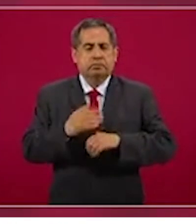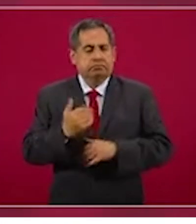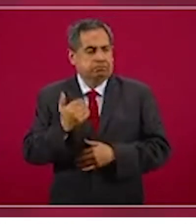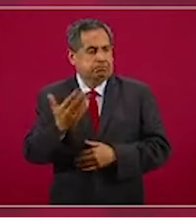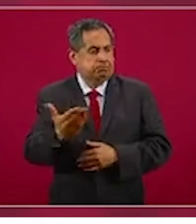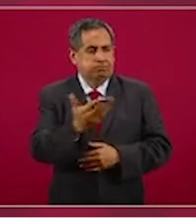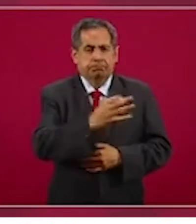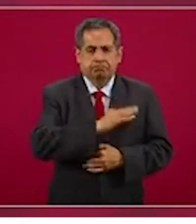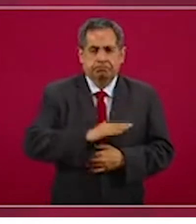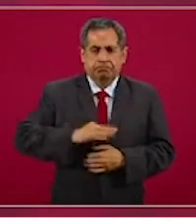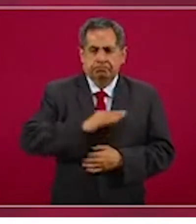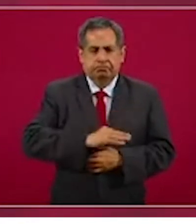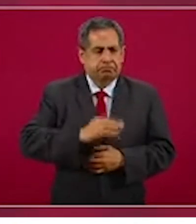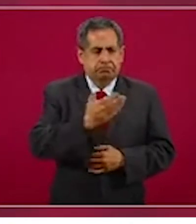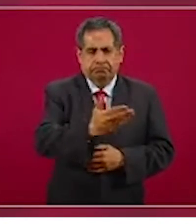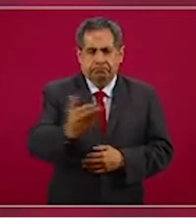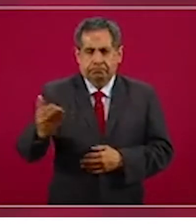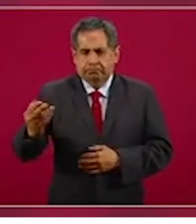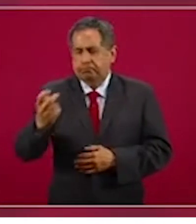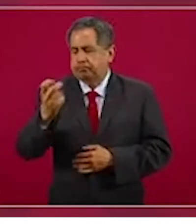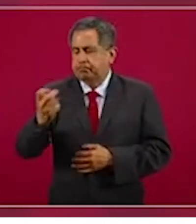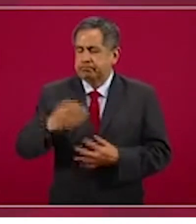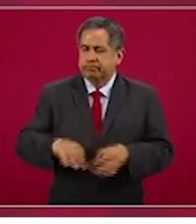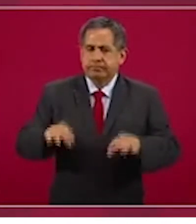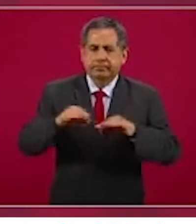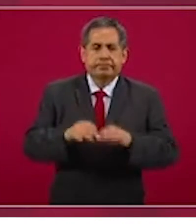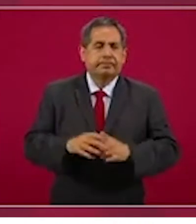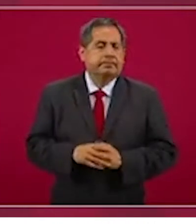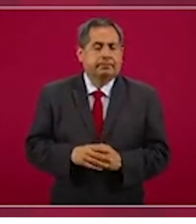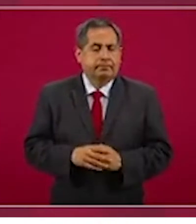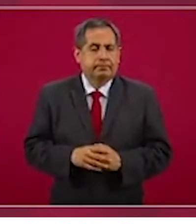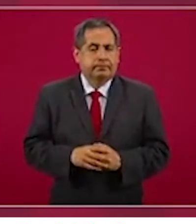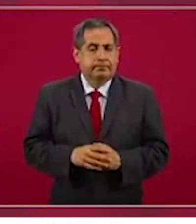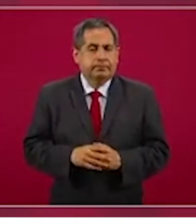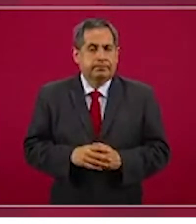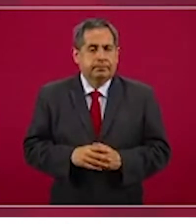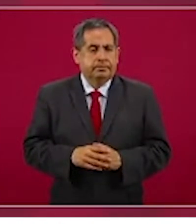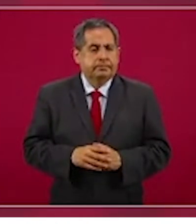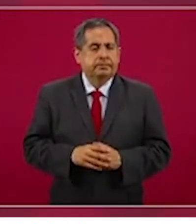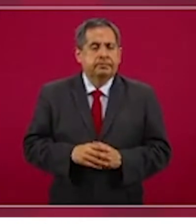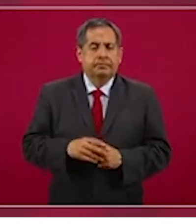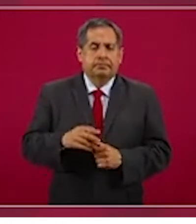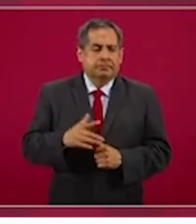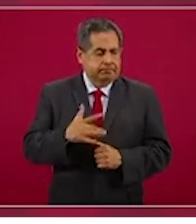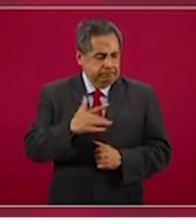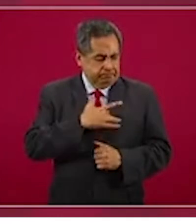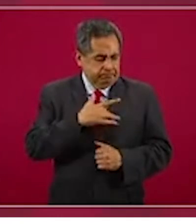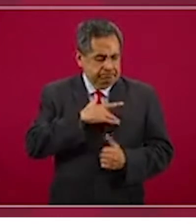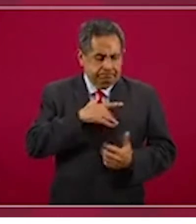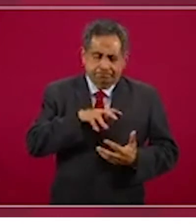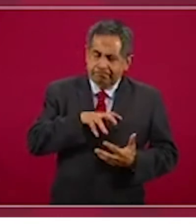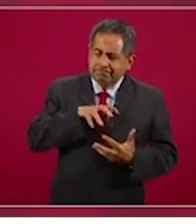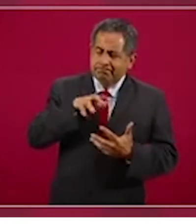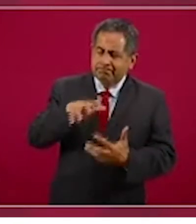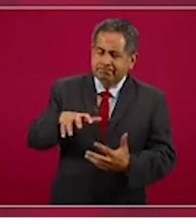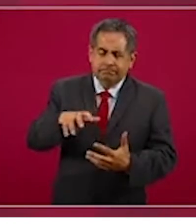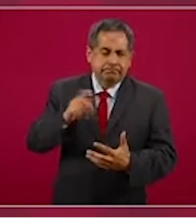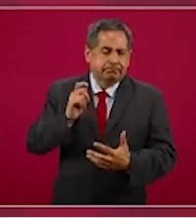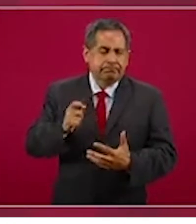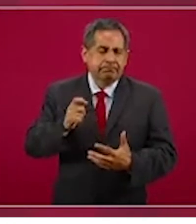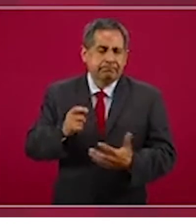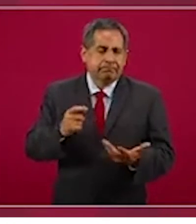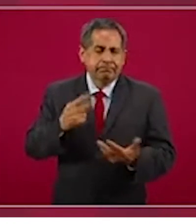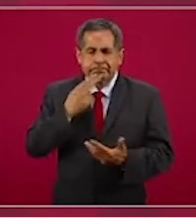felicidades a todos. La verdadera generosidad hacia el futuro está